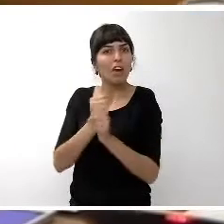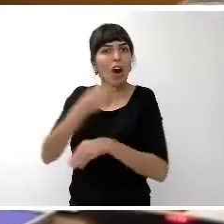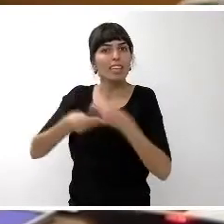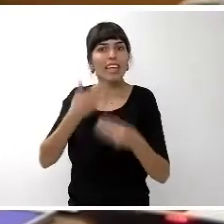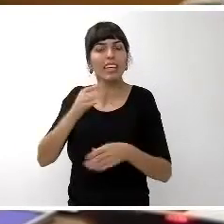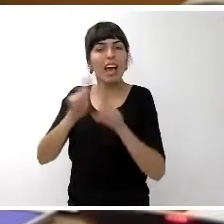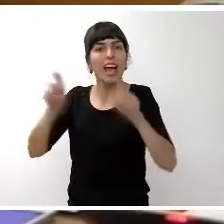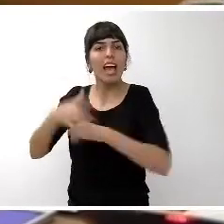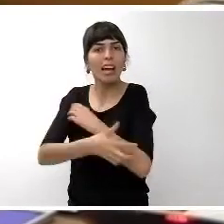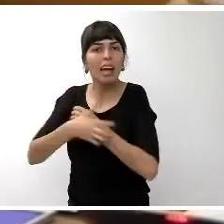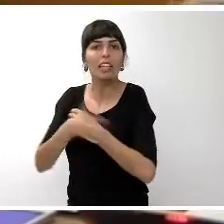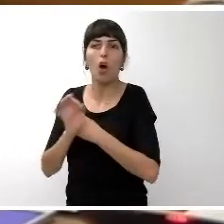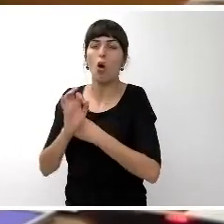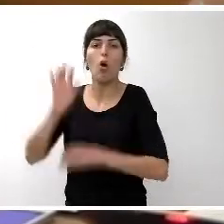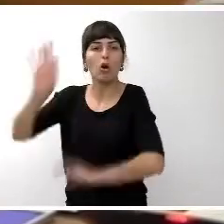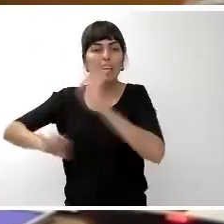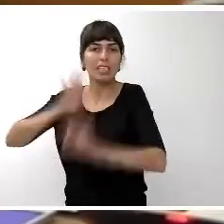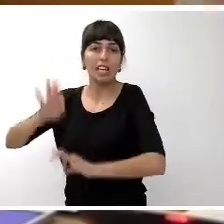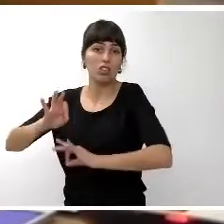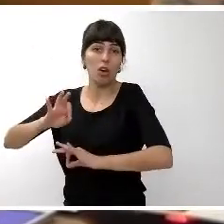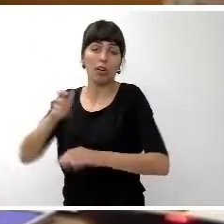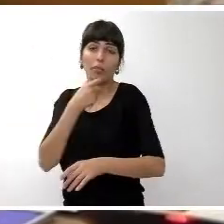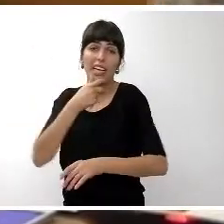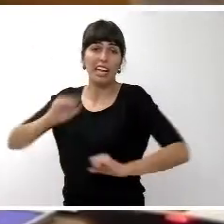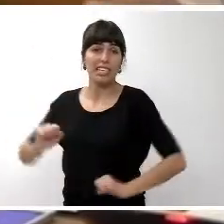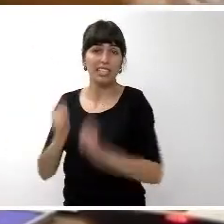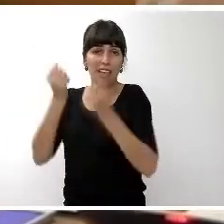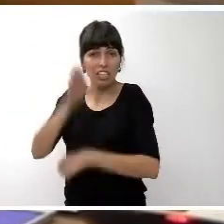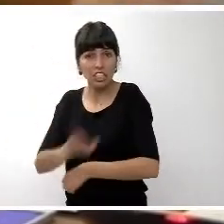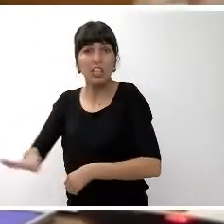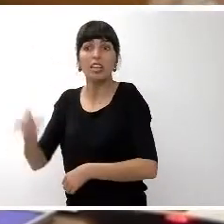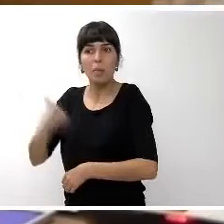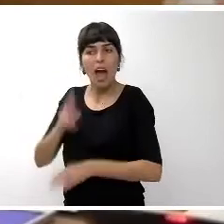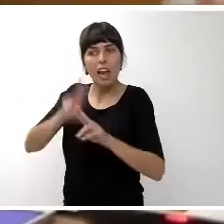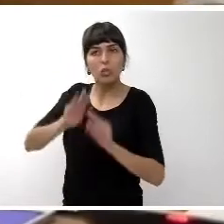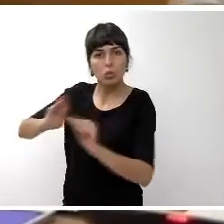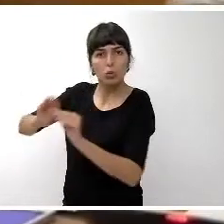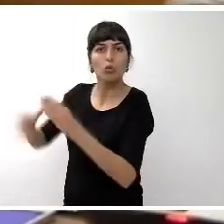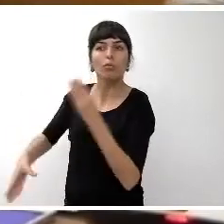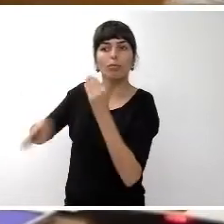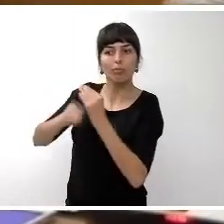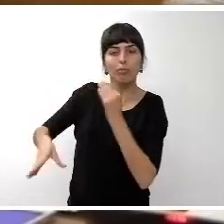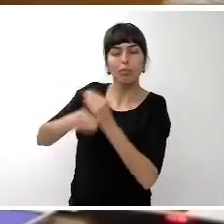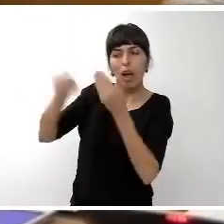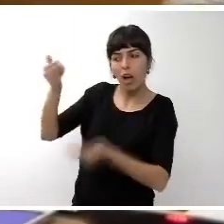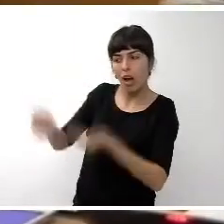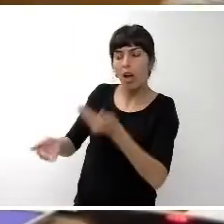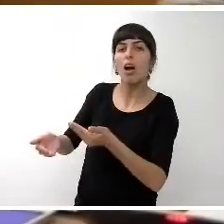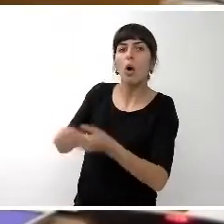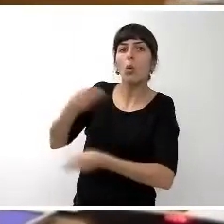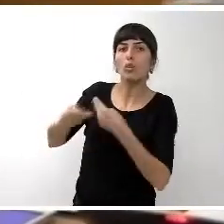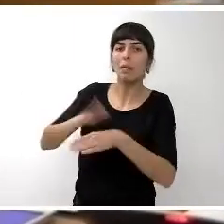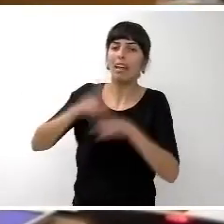etcétera safe the children sin duda incorporaría elementos trascendentales tal vez para matizar o para orientar las cosas en un sentido diferente